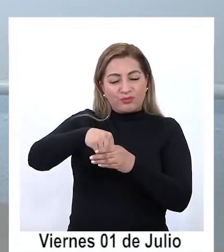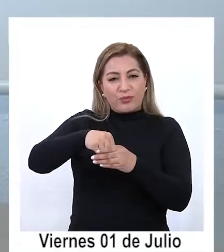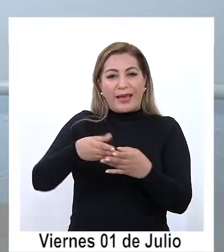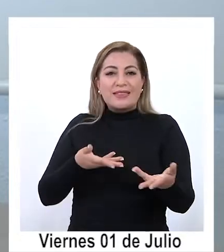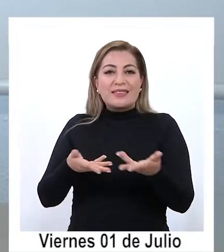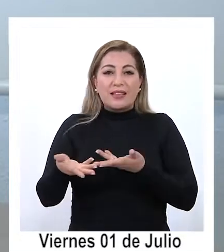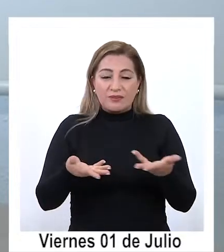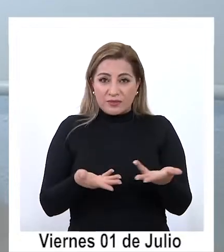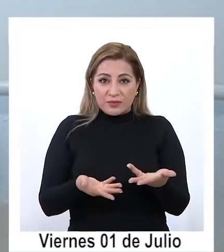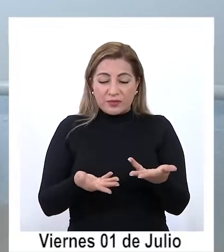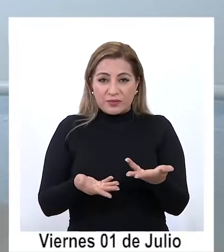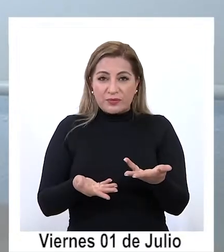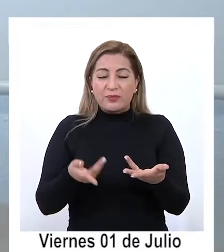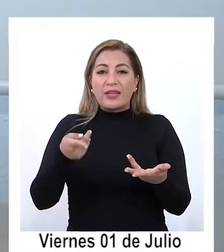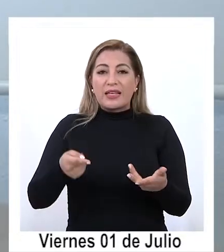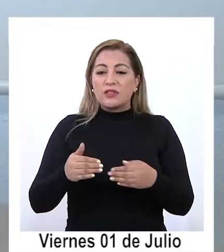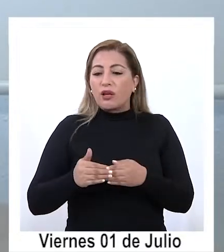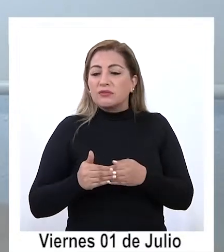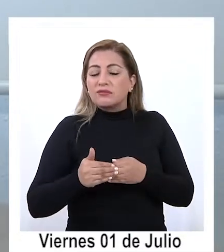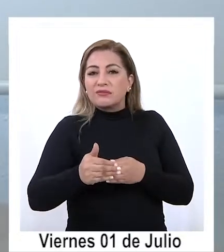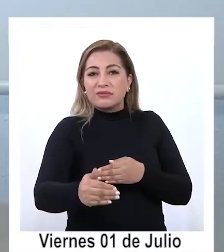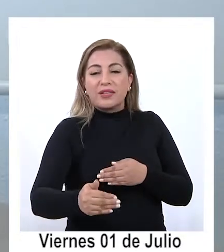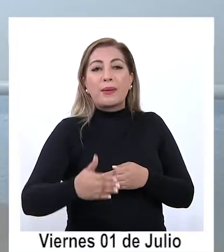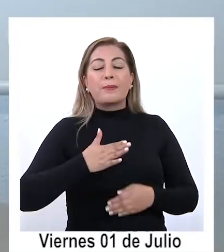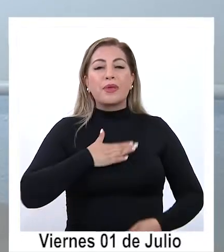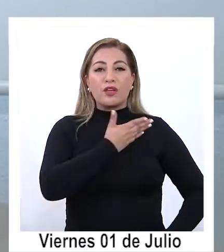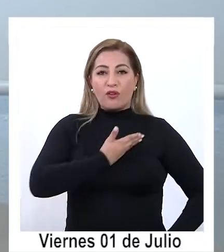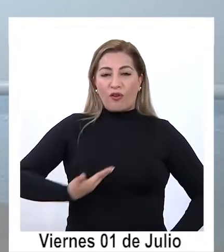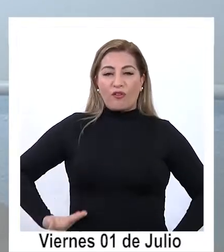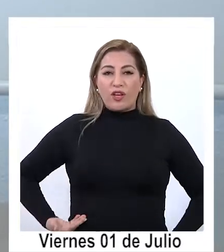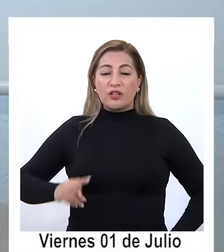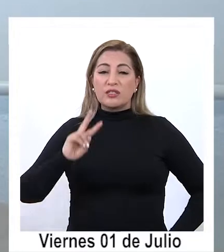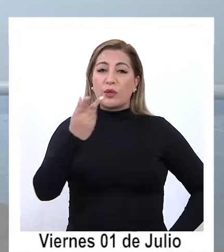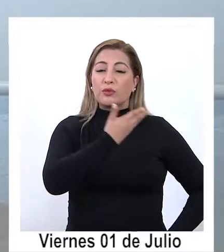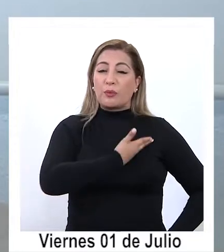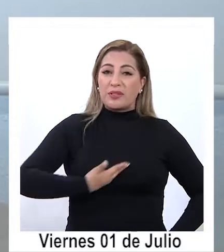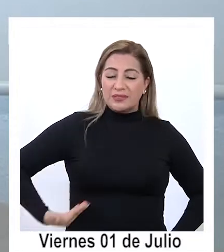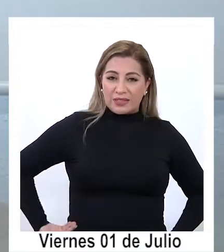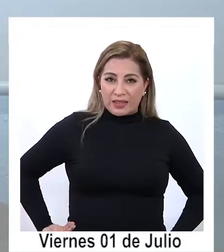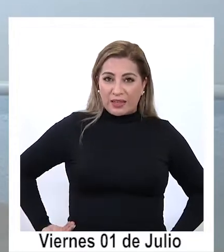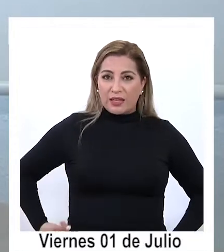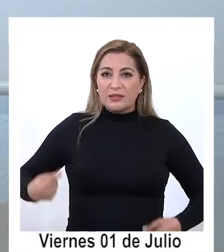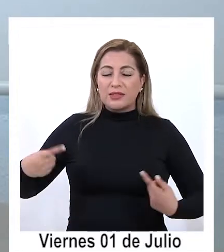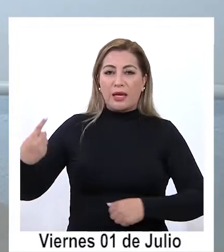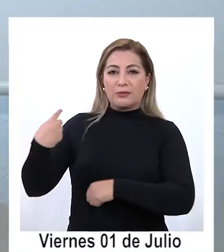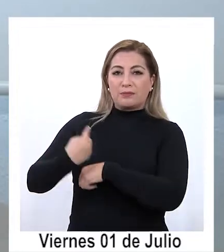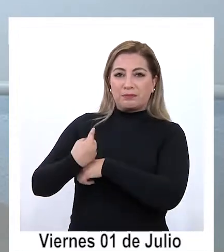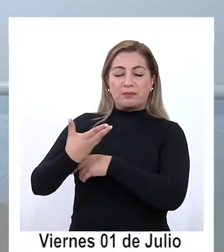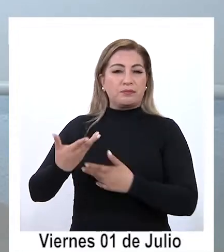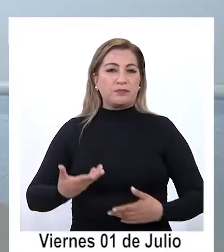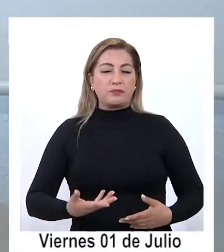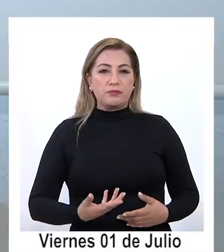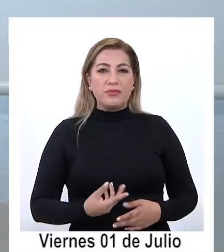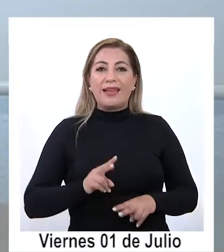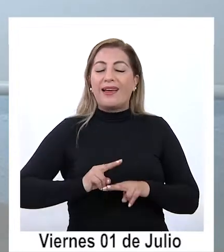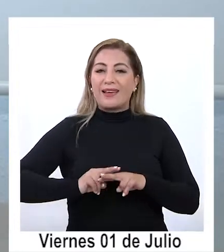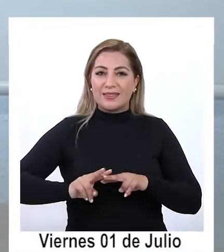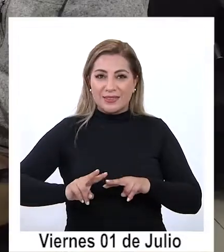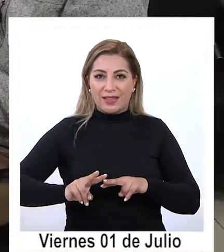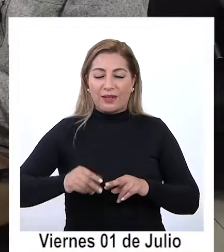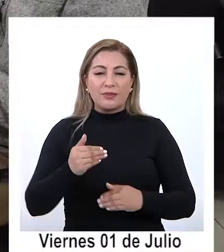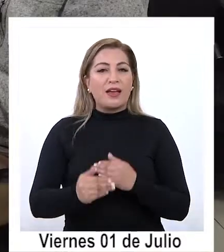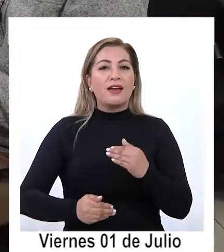nuestro servicio porque además es la línea que nuestro gobierno y el vicepresidente nos han encargado cierto de llevar